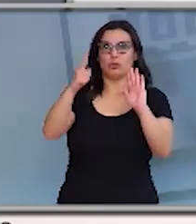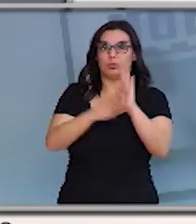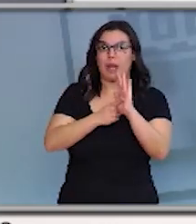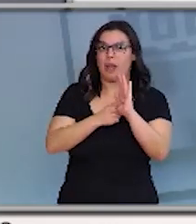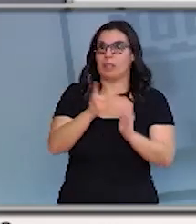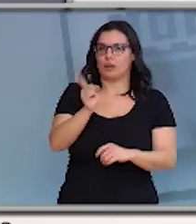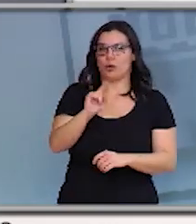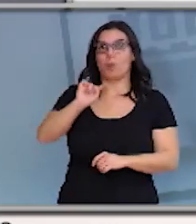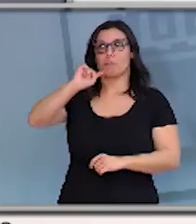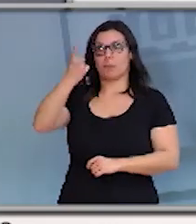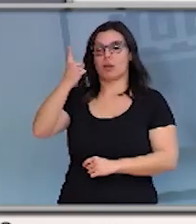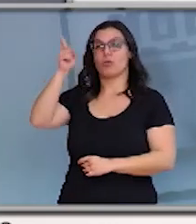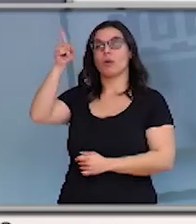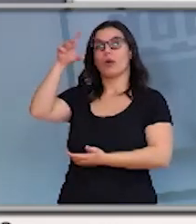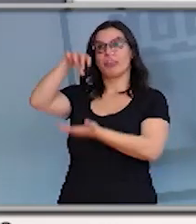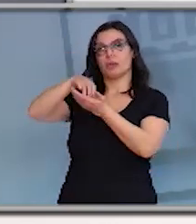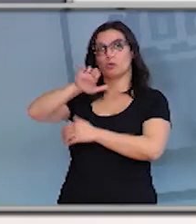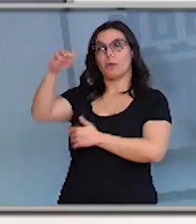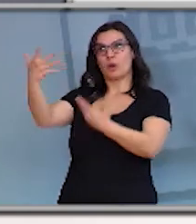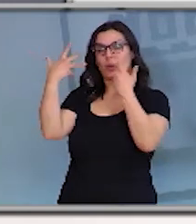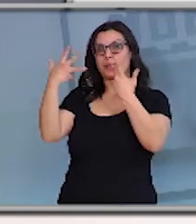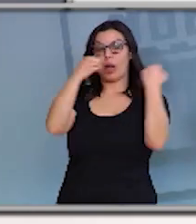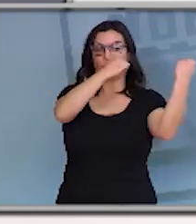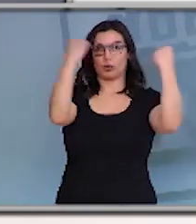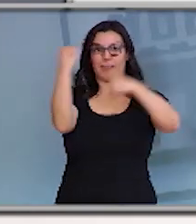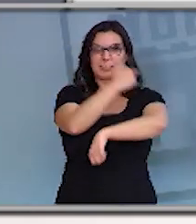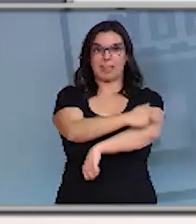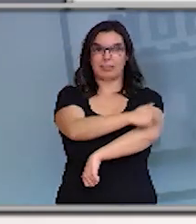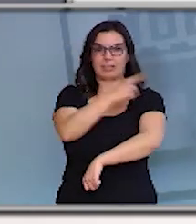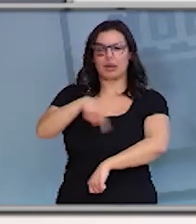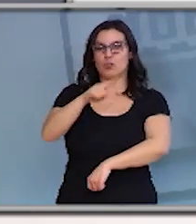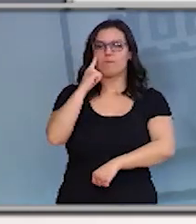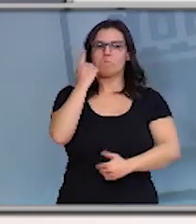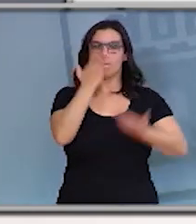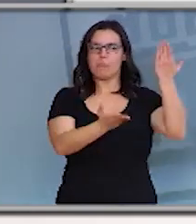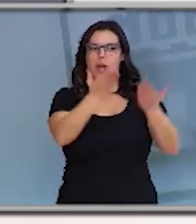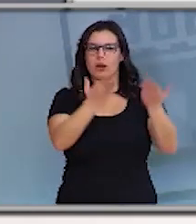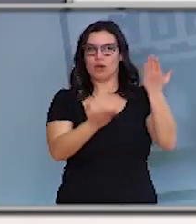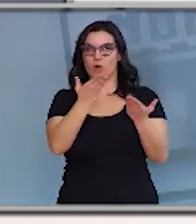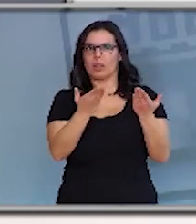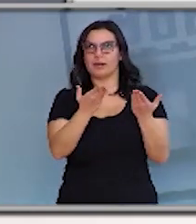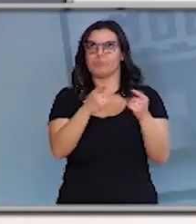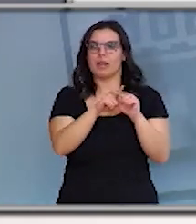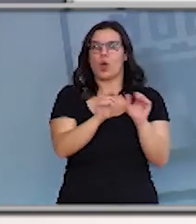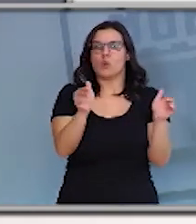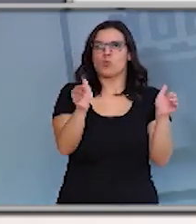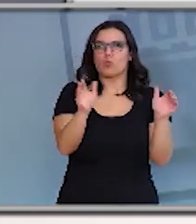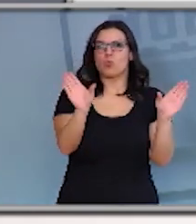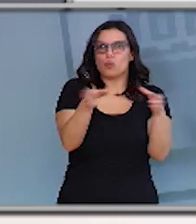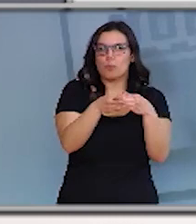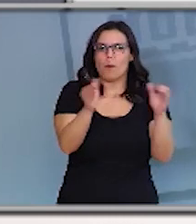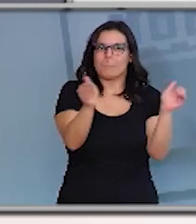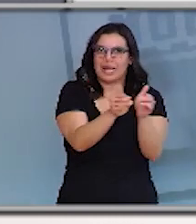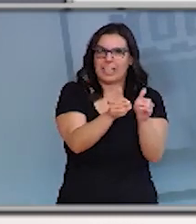nos recomenda ao Centro Europeo que as autoridades sanitarias valoren a posibilidad de tener grupos pequenos, con